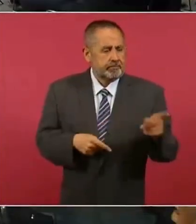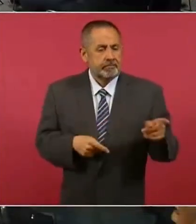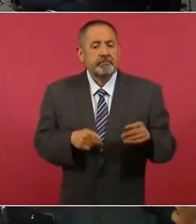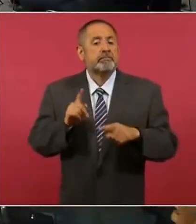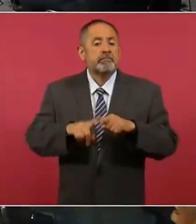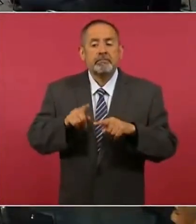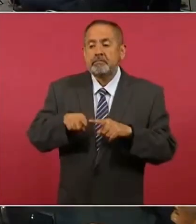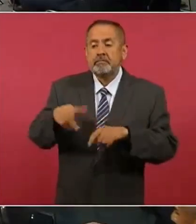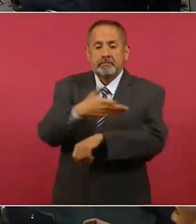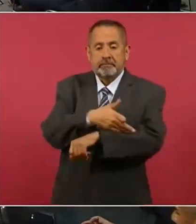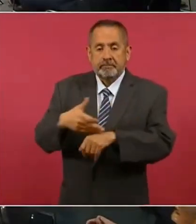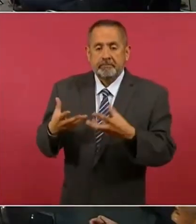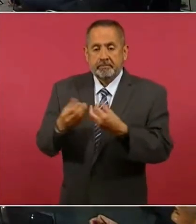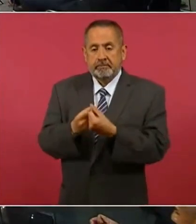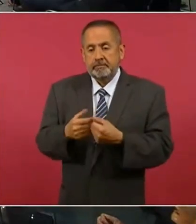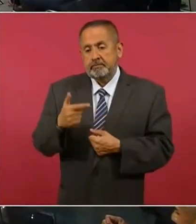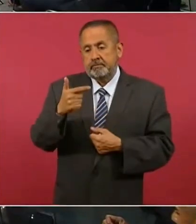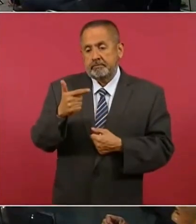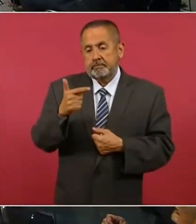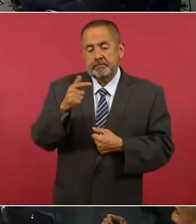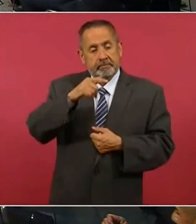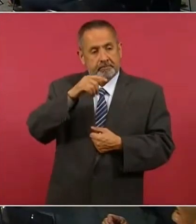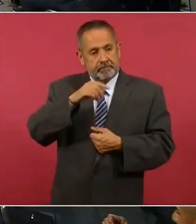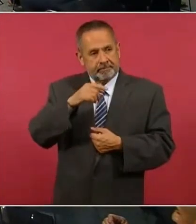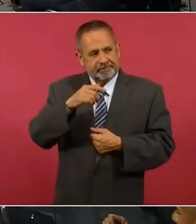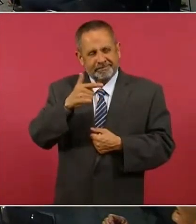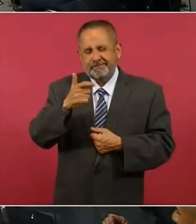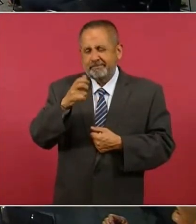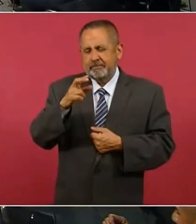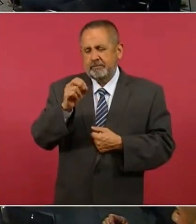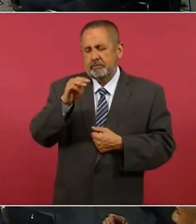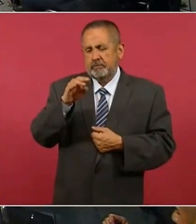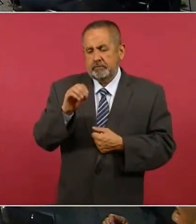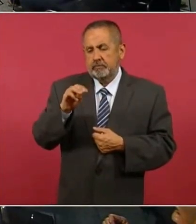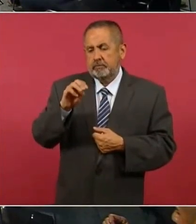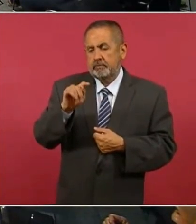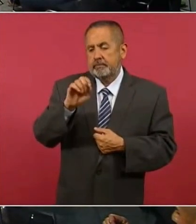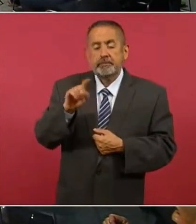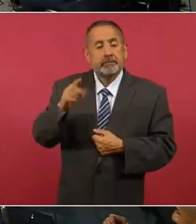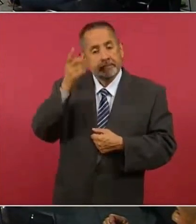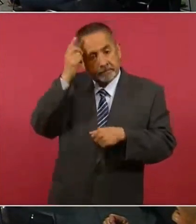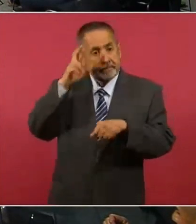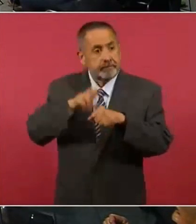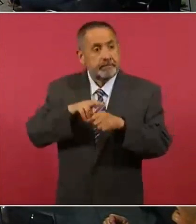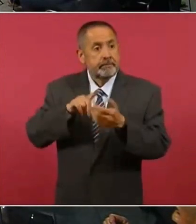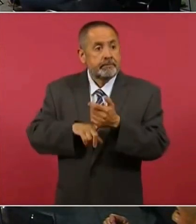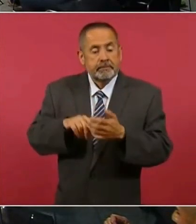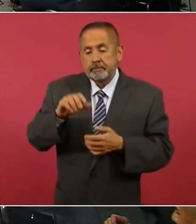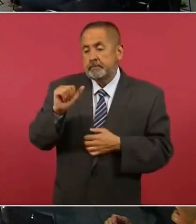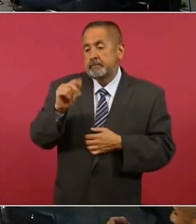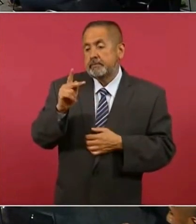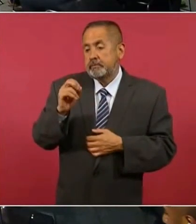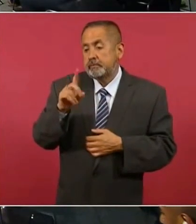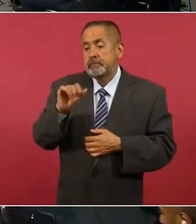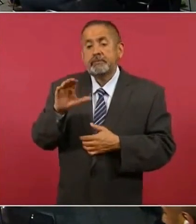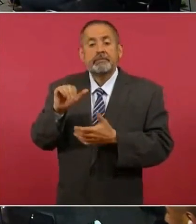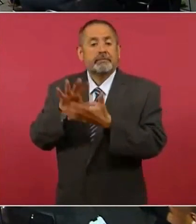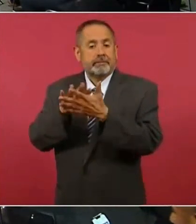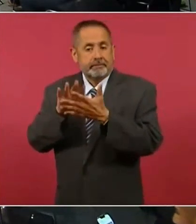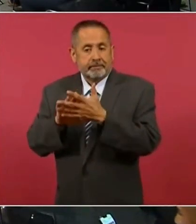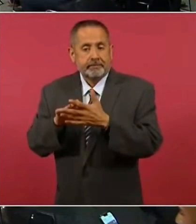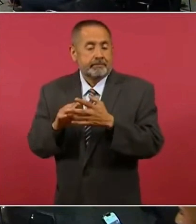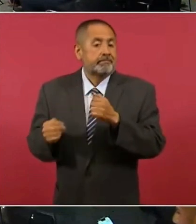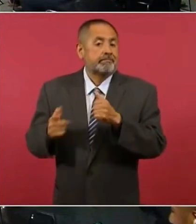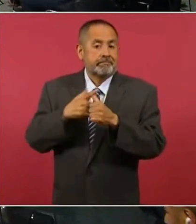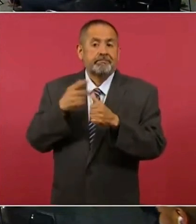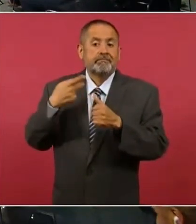familiares de Jerónimo Martínez, que fue en su momento director del Cerezo de Apodaca en el estado de Nuevo León, que fue el